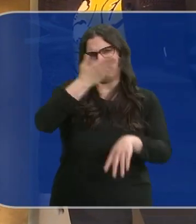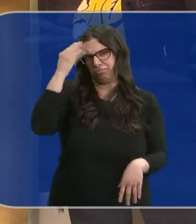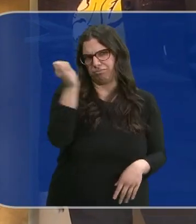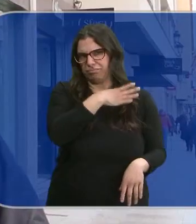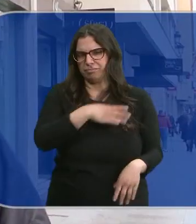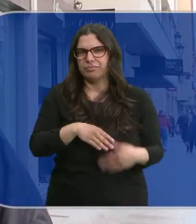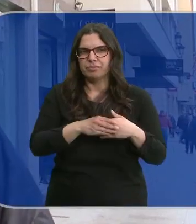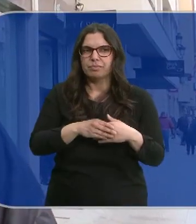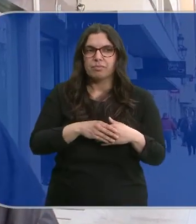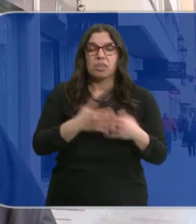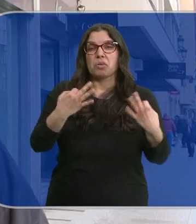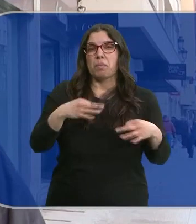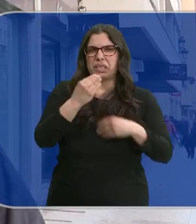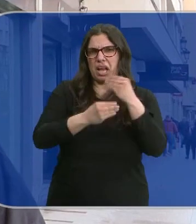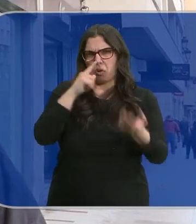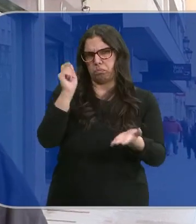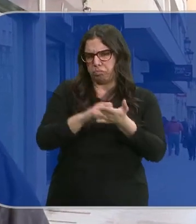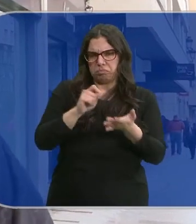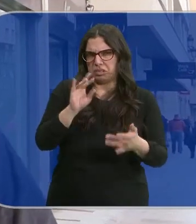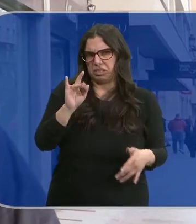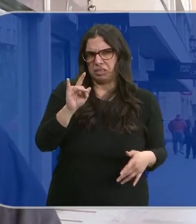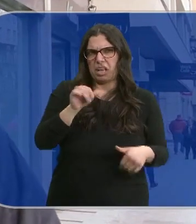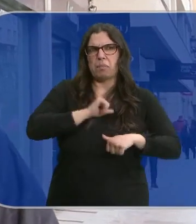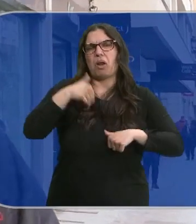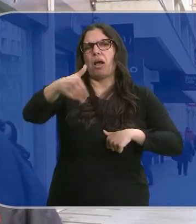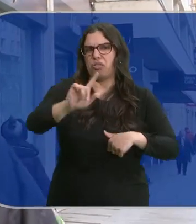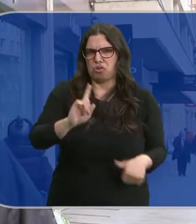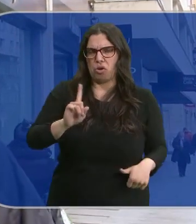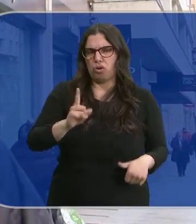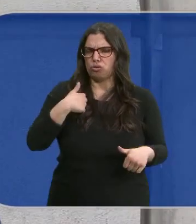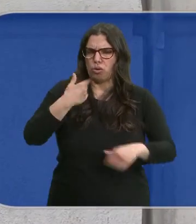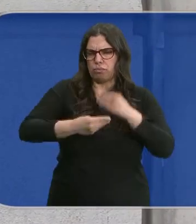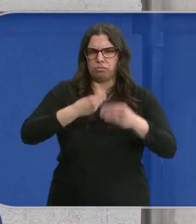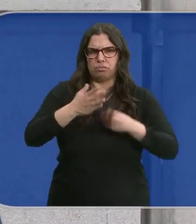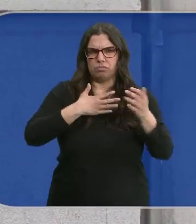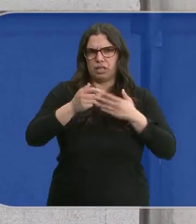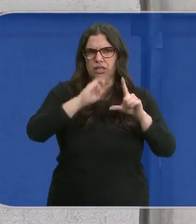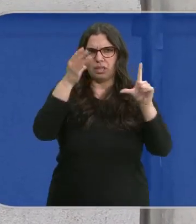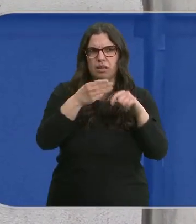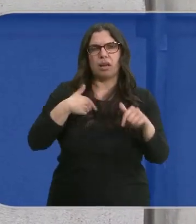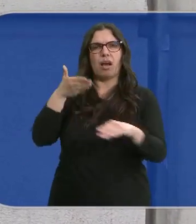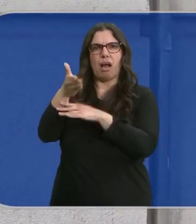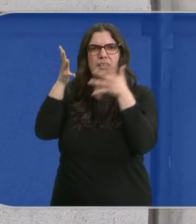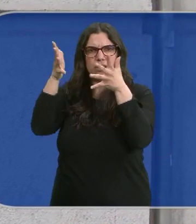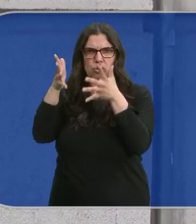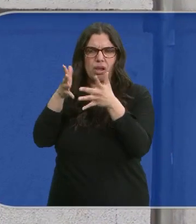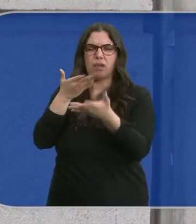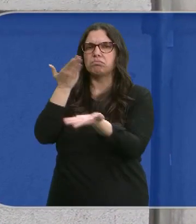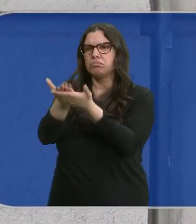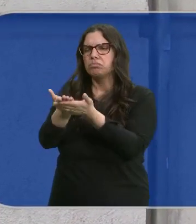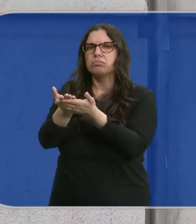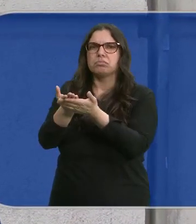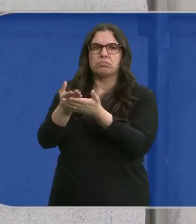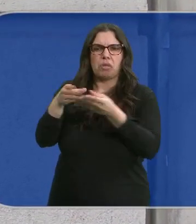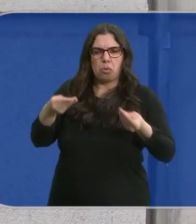de encima. Se suele hacer rápido, no espero muchos días. Lo hago yo por internet. Fuimos a una asesoría y nos